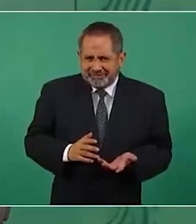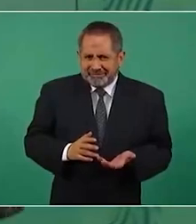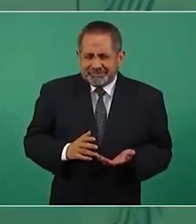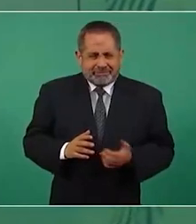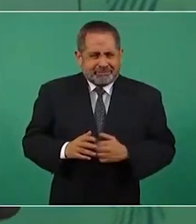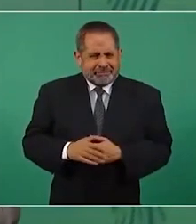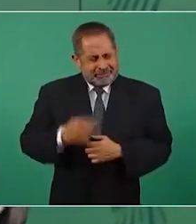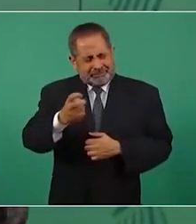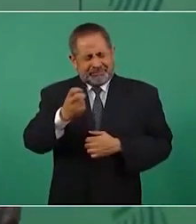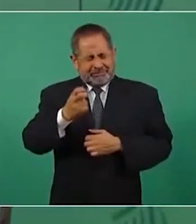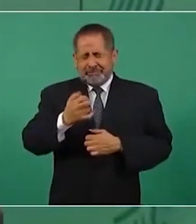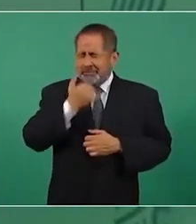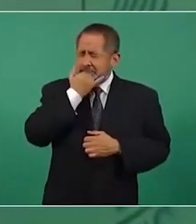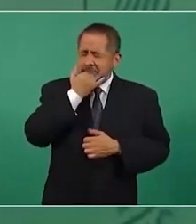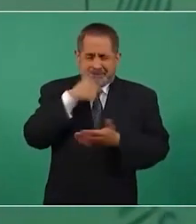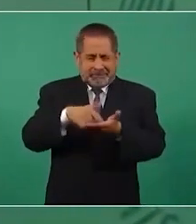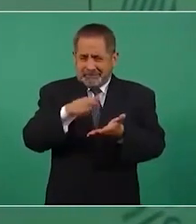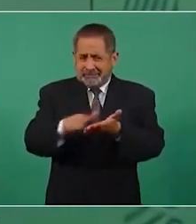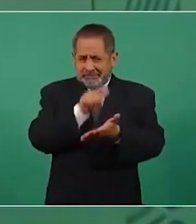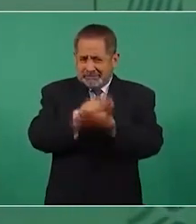así estaba la ley